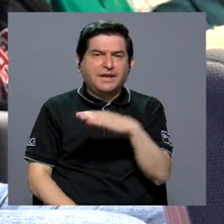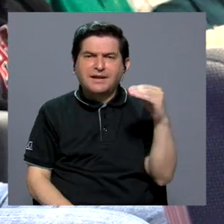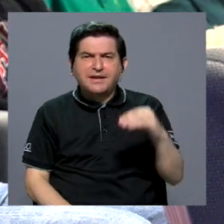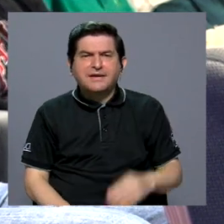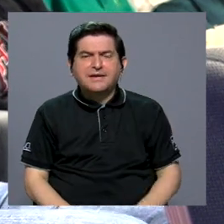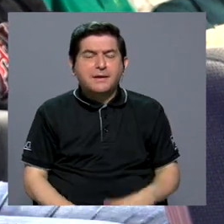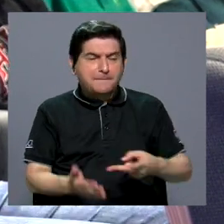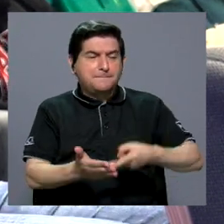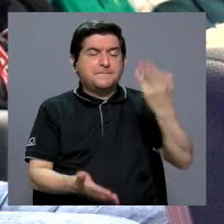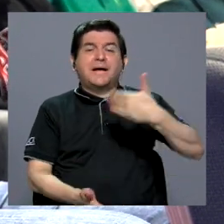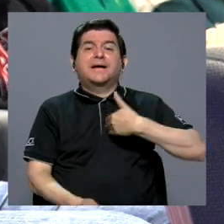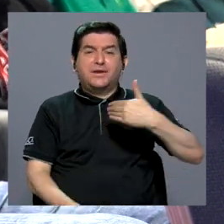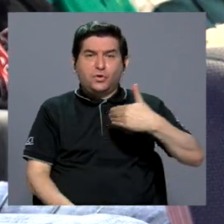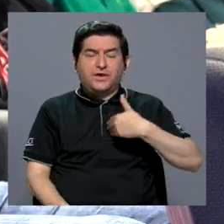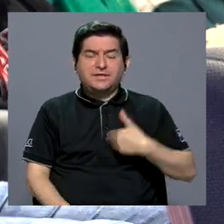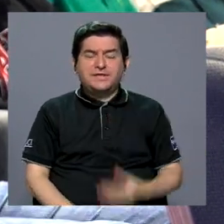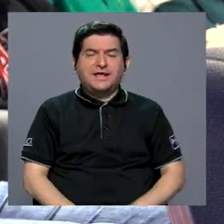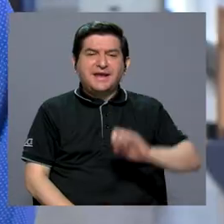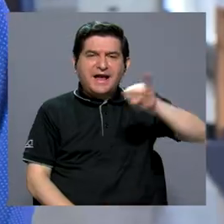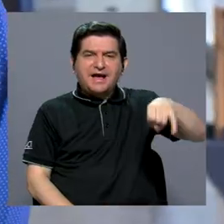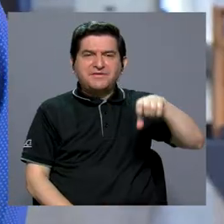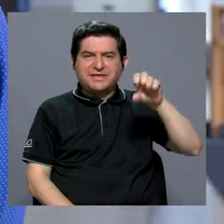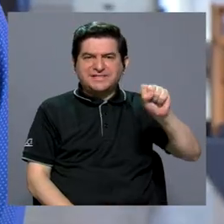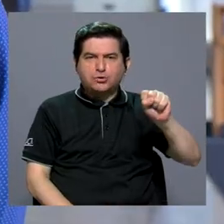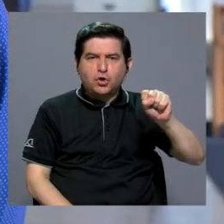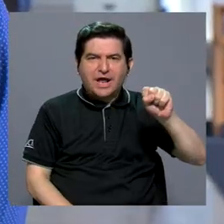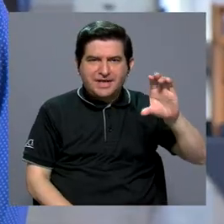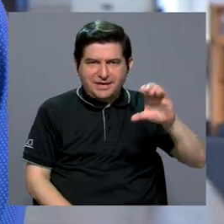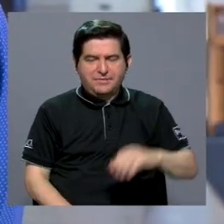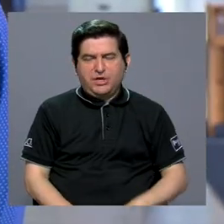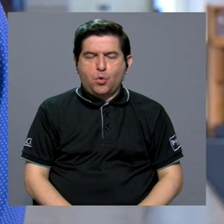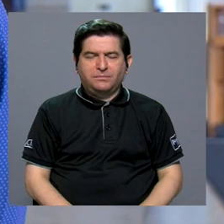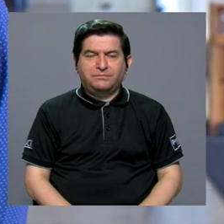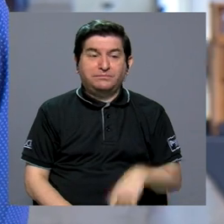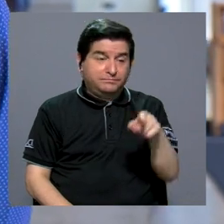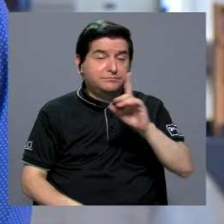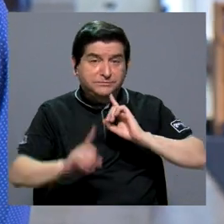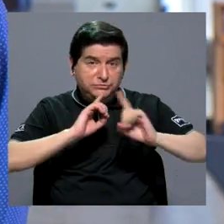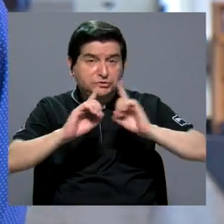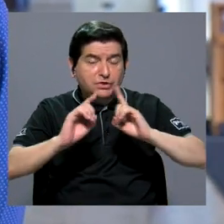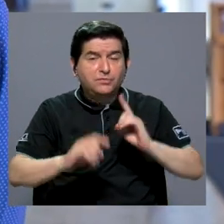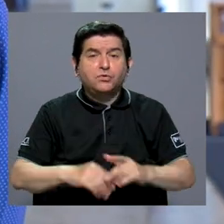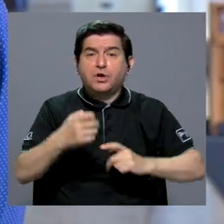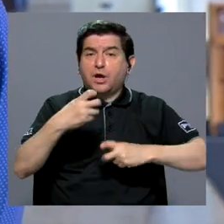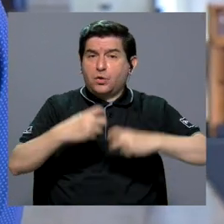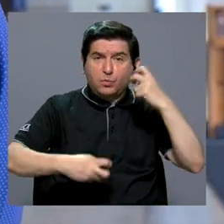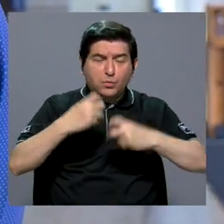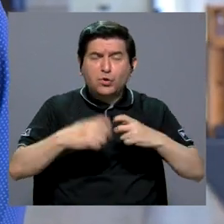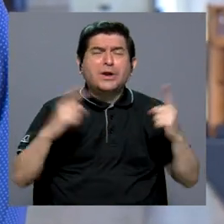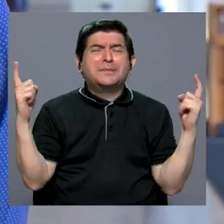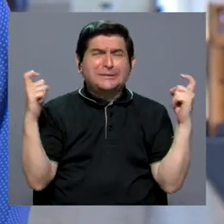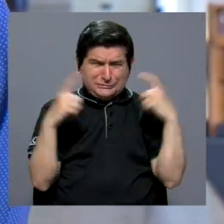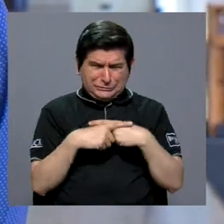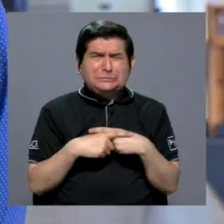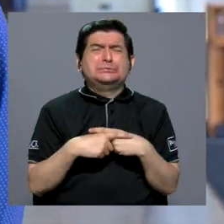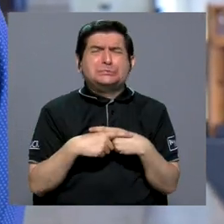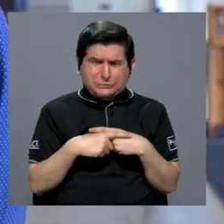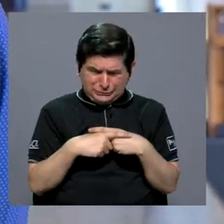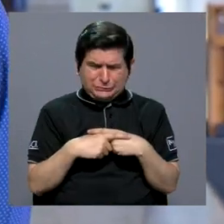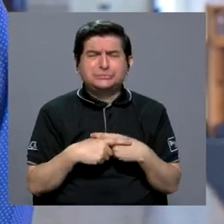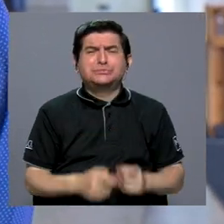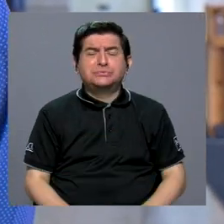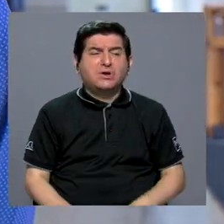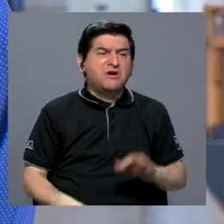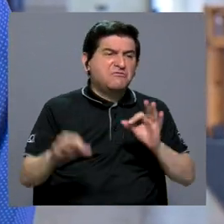Y creo que ese es el valor que trae Javier Santaolalla en este momento donde divulga problemas complicados